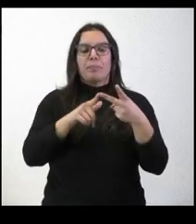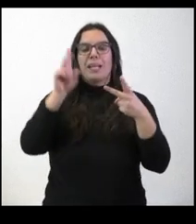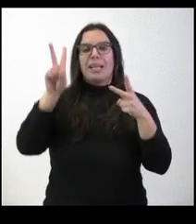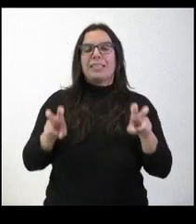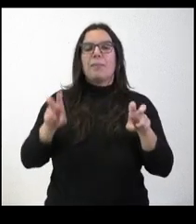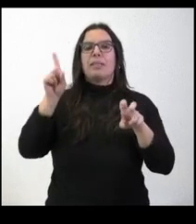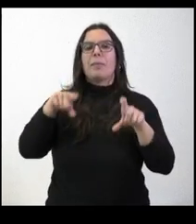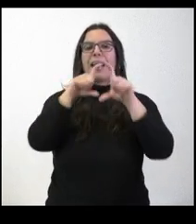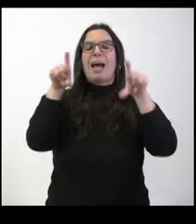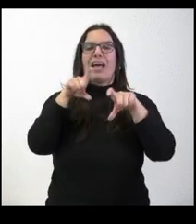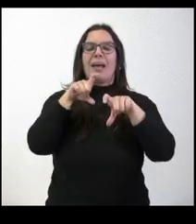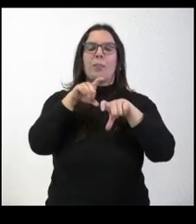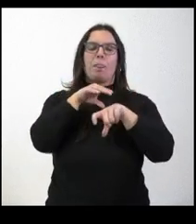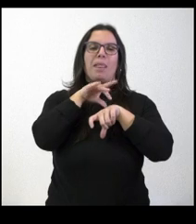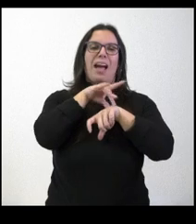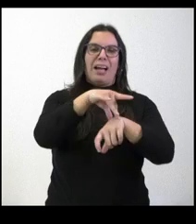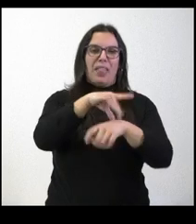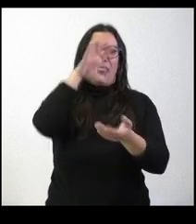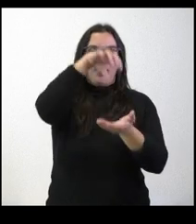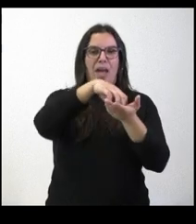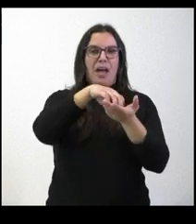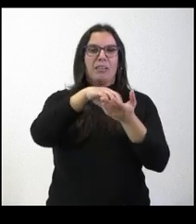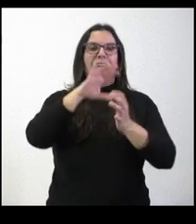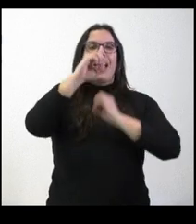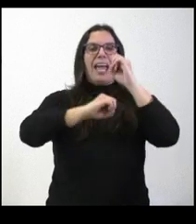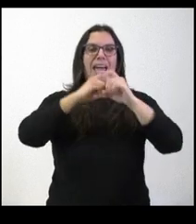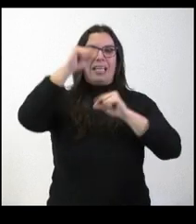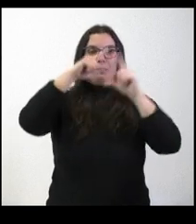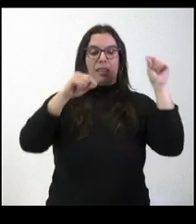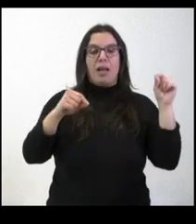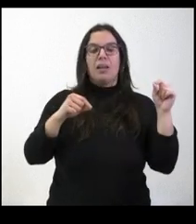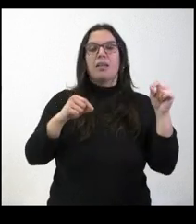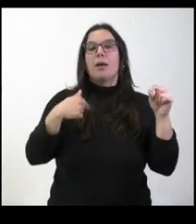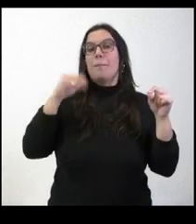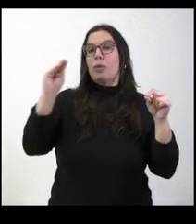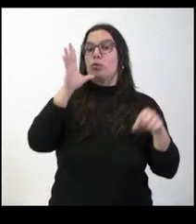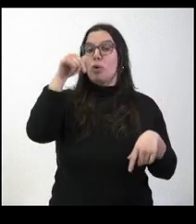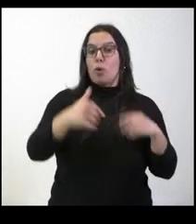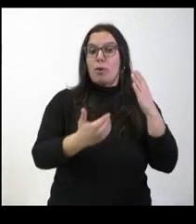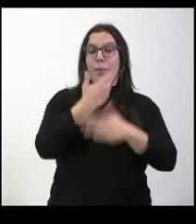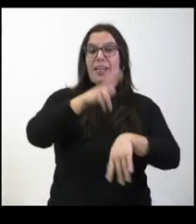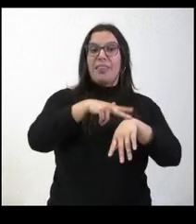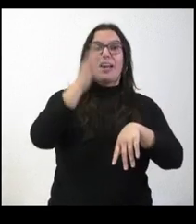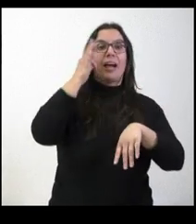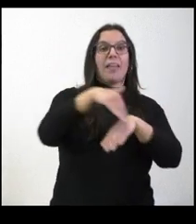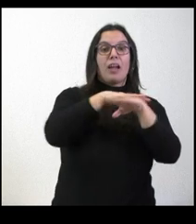quería preguntarle porque la delegada del Gobierno en Castilla y León, Virginia Barcones, esta mañana ha respondido a las críticas que han llegado desde la Junta por la